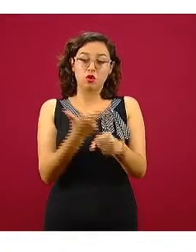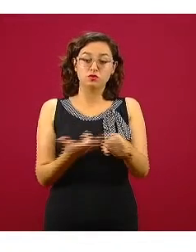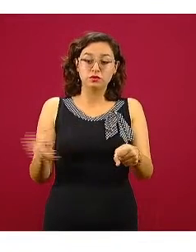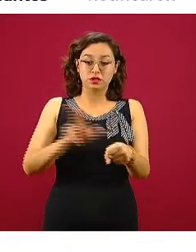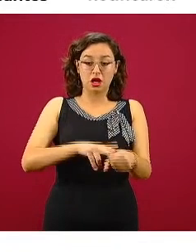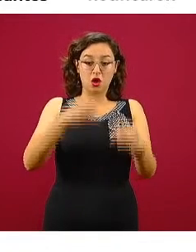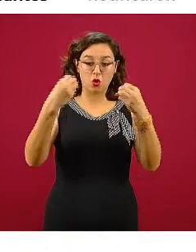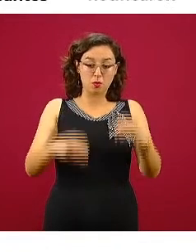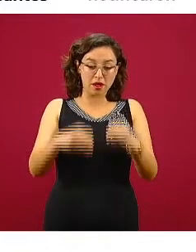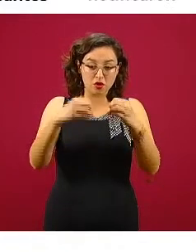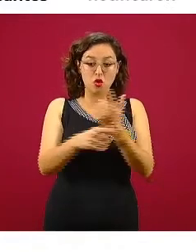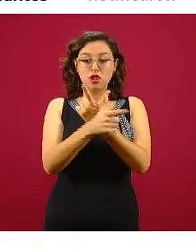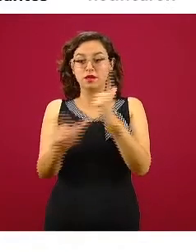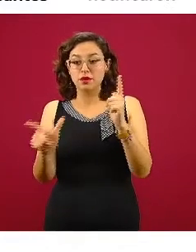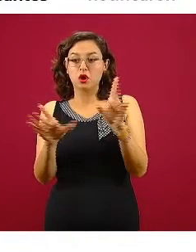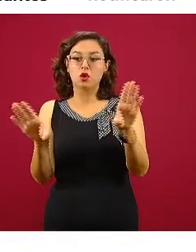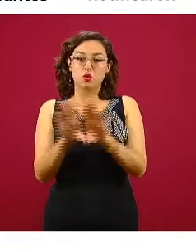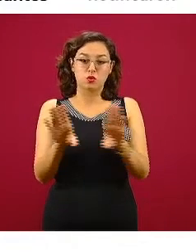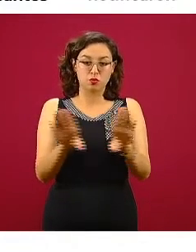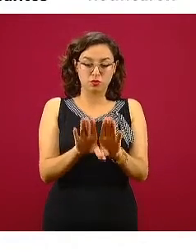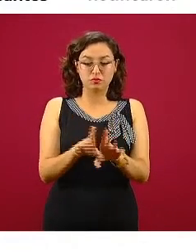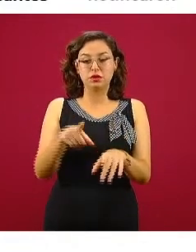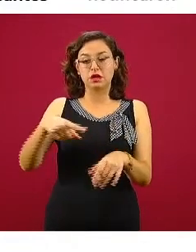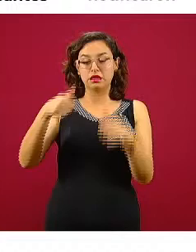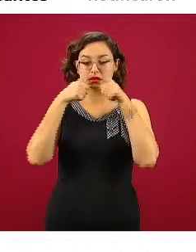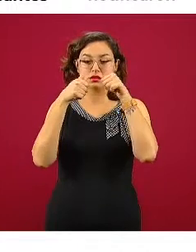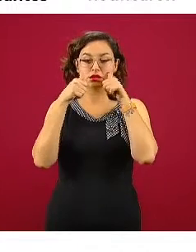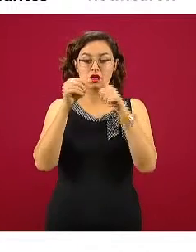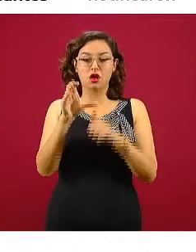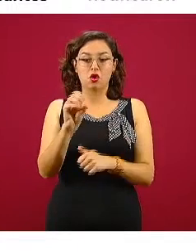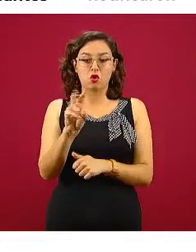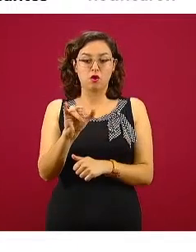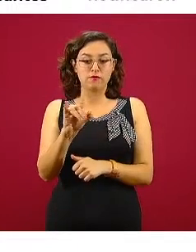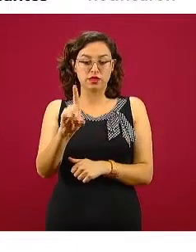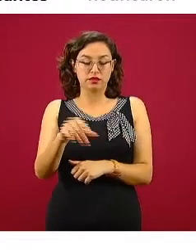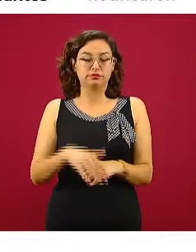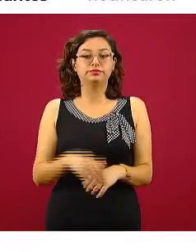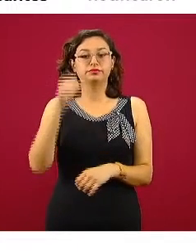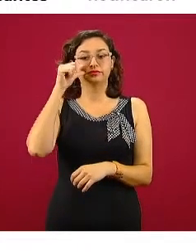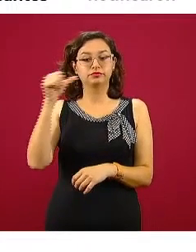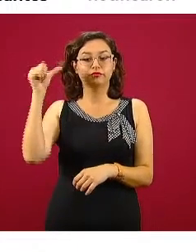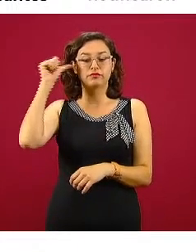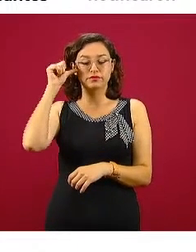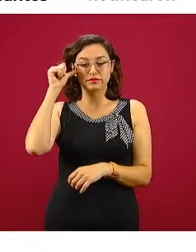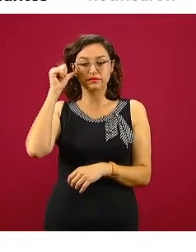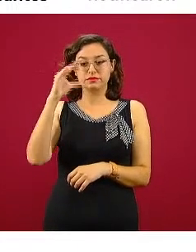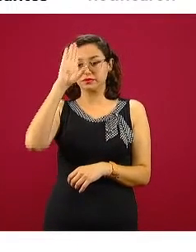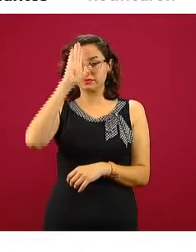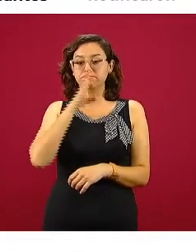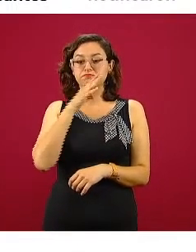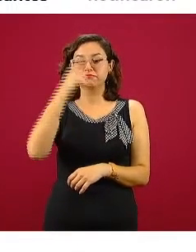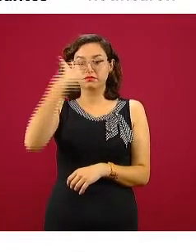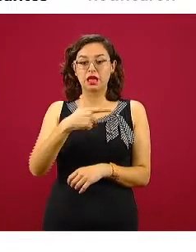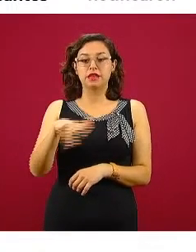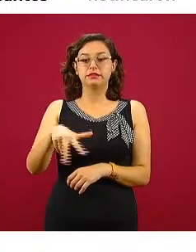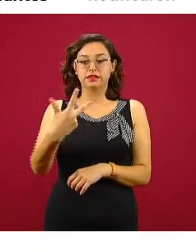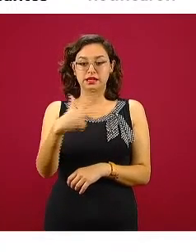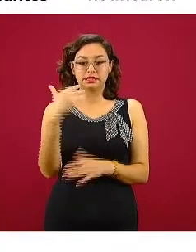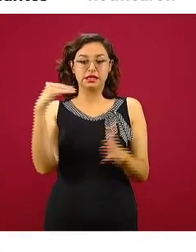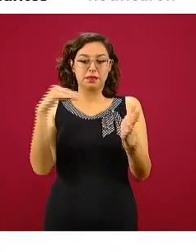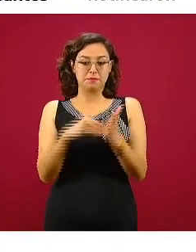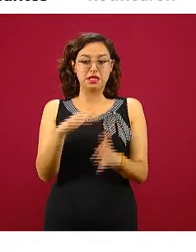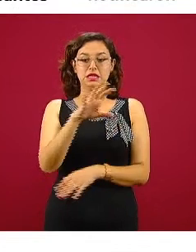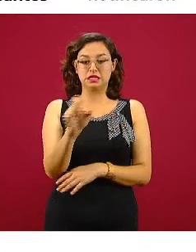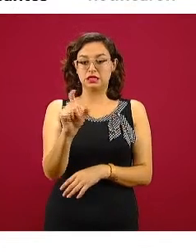para los pacientes que tienen COVID. Al corte del día de ayer a la medianoche, 13.529